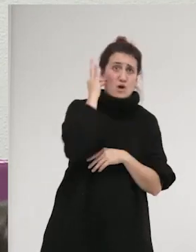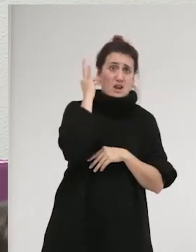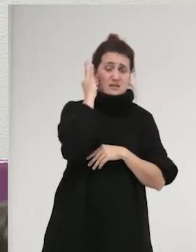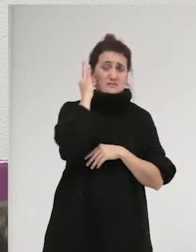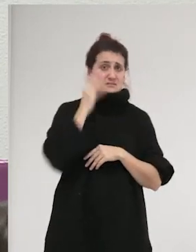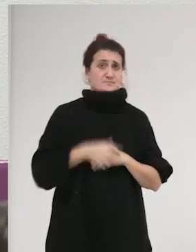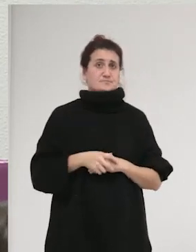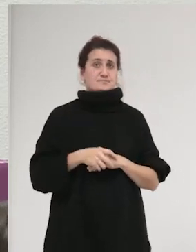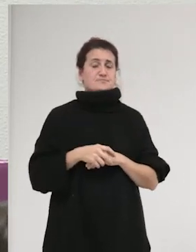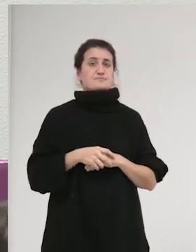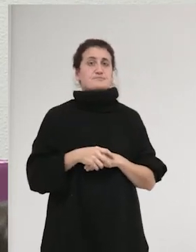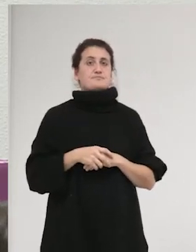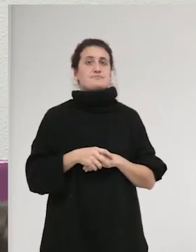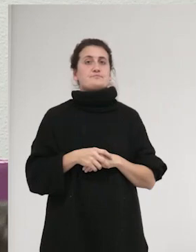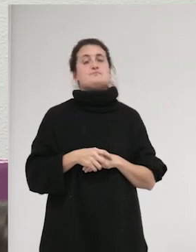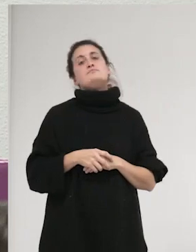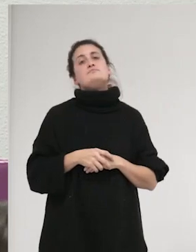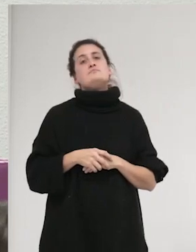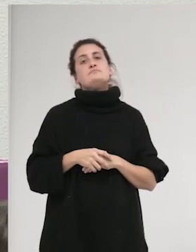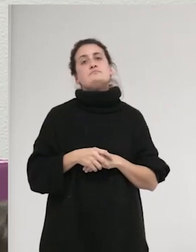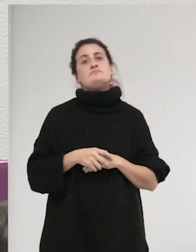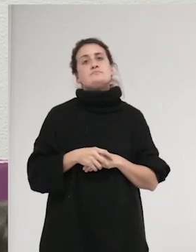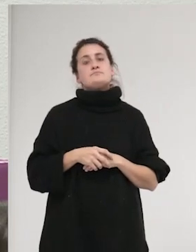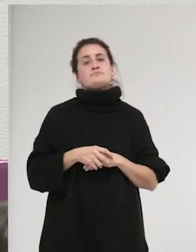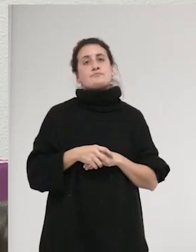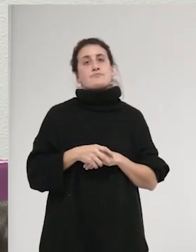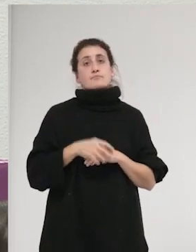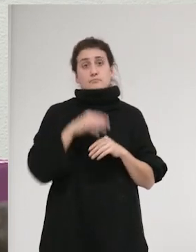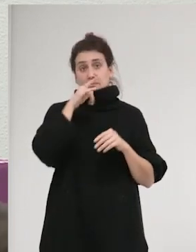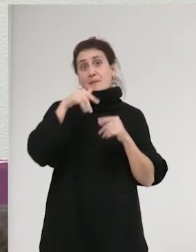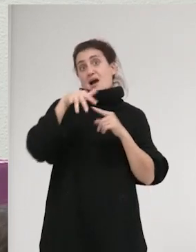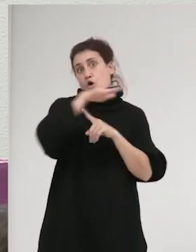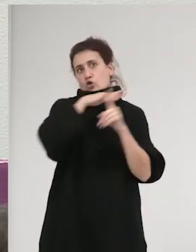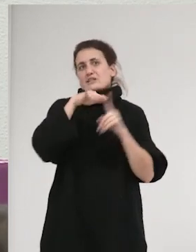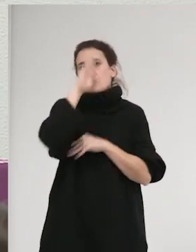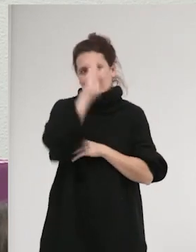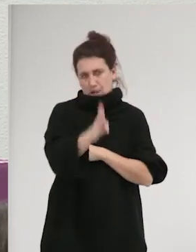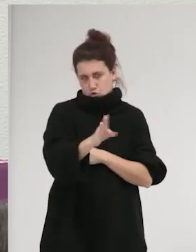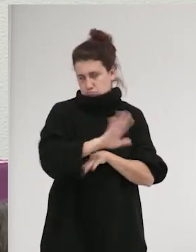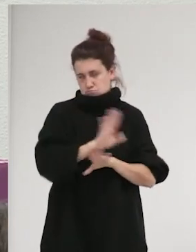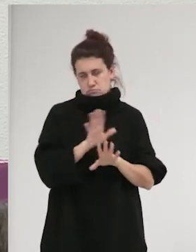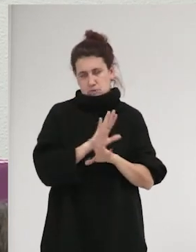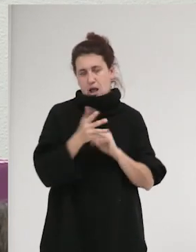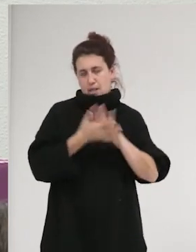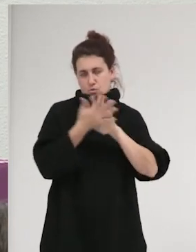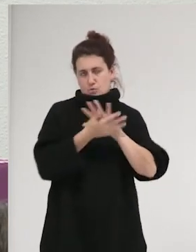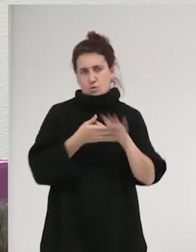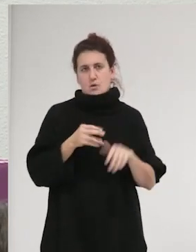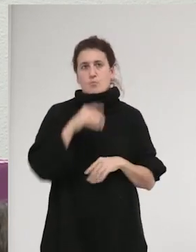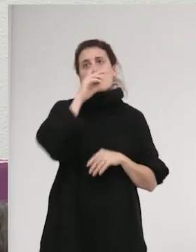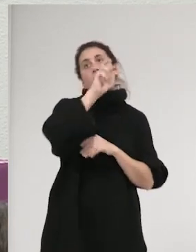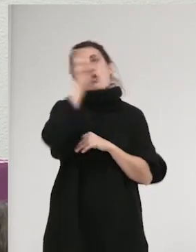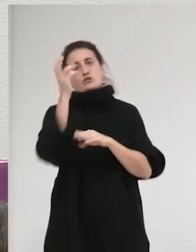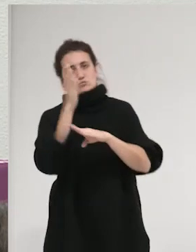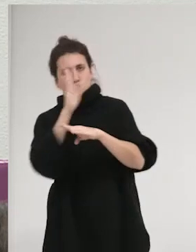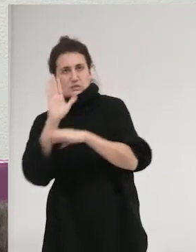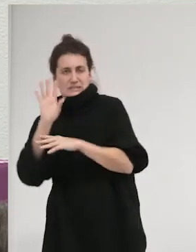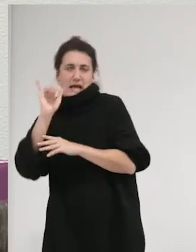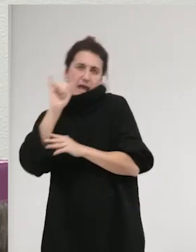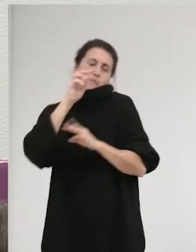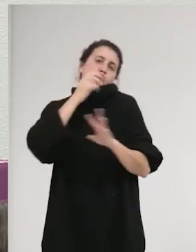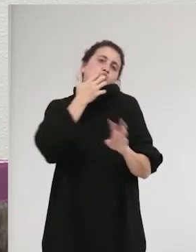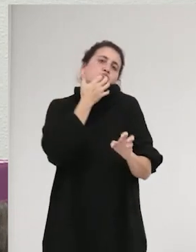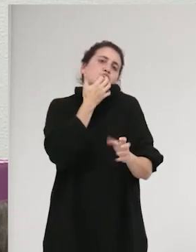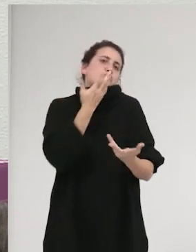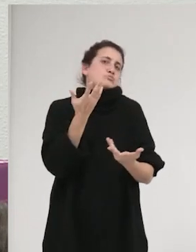en la represión sexual de las mujeres, sobre todo en el contexto heterosexual, ¿eh? O sea, es verdad que ahí hay otras propuestas que plantearían